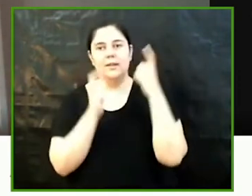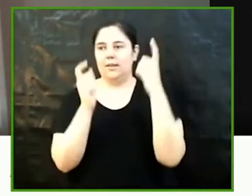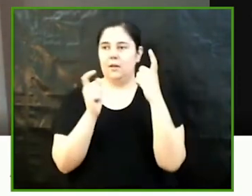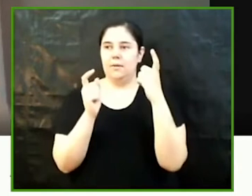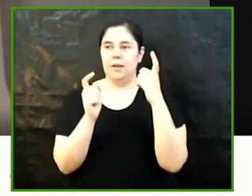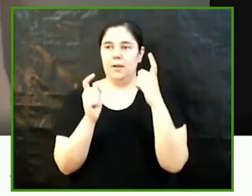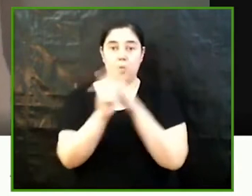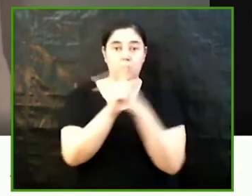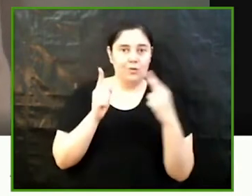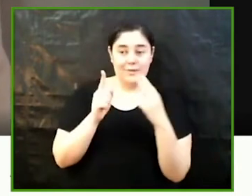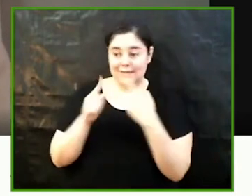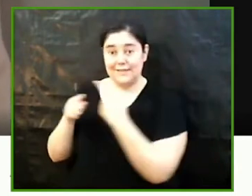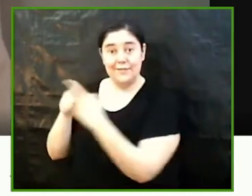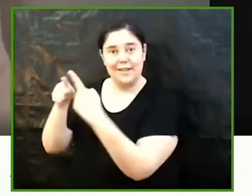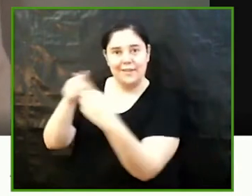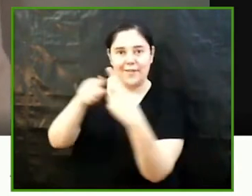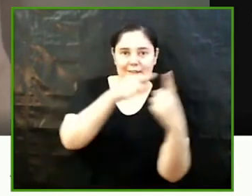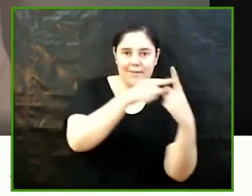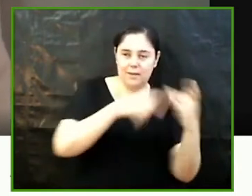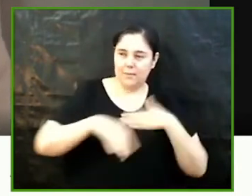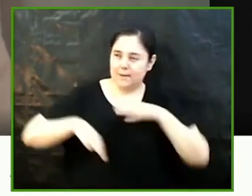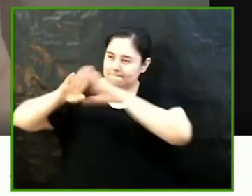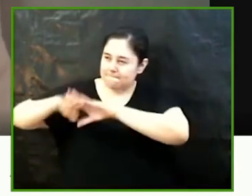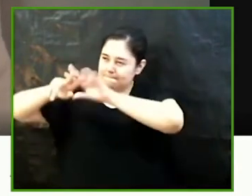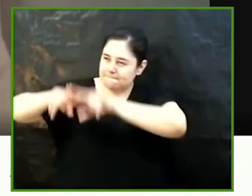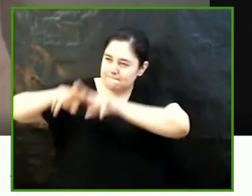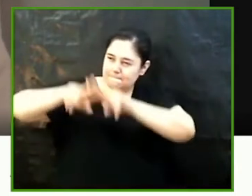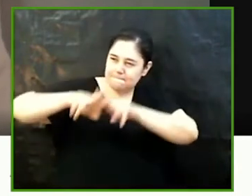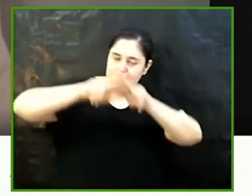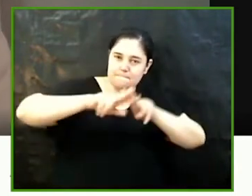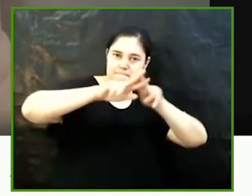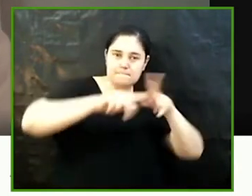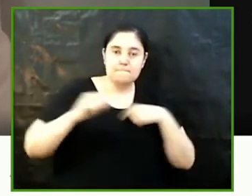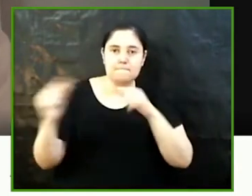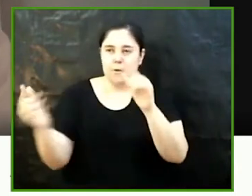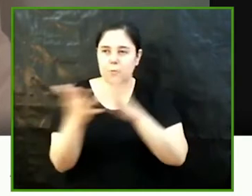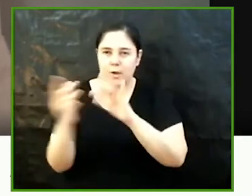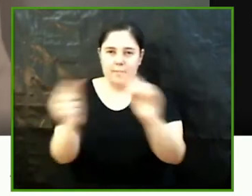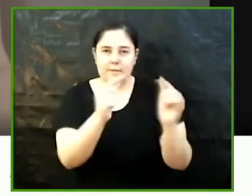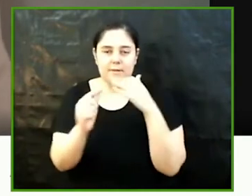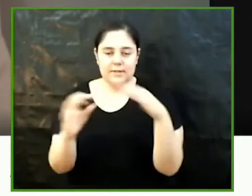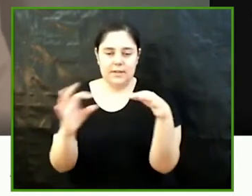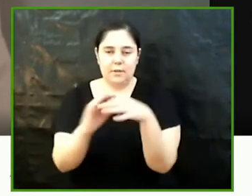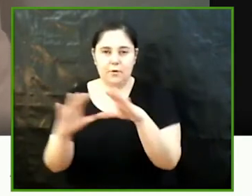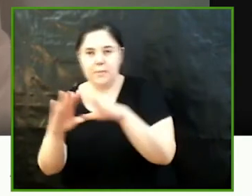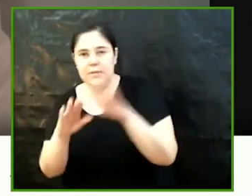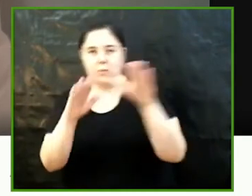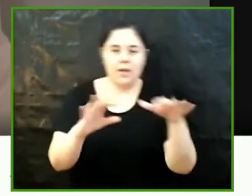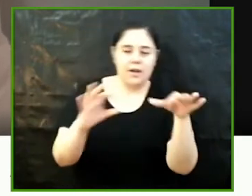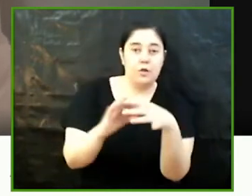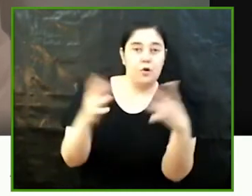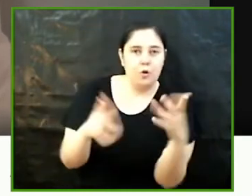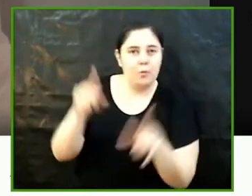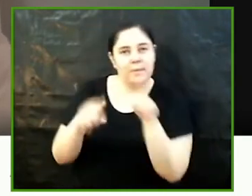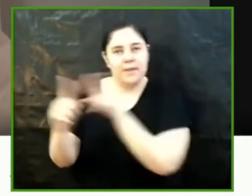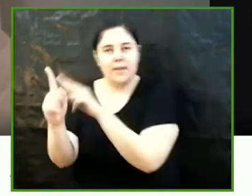puntos de vista cuáles son los diferentes debates que se dan al abordar esta relación entre feminismo e islam y a la vez